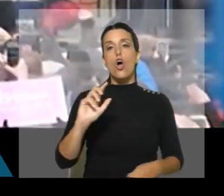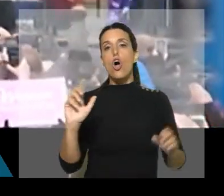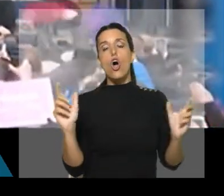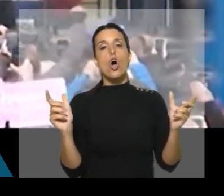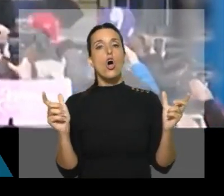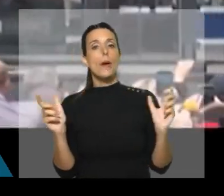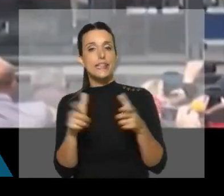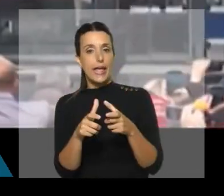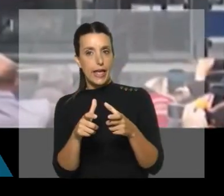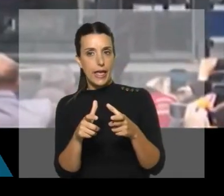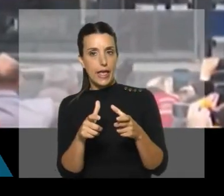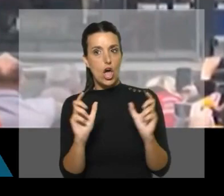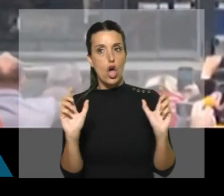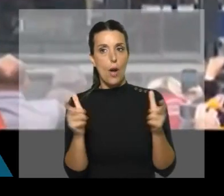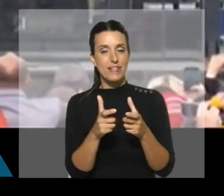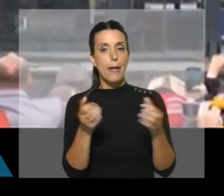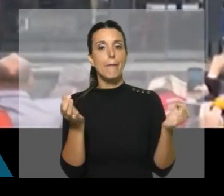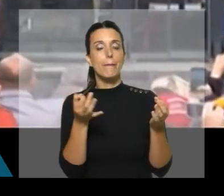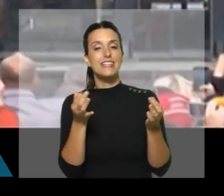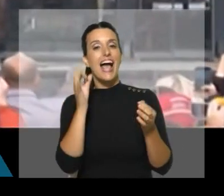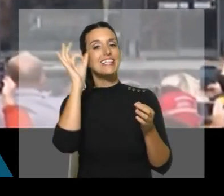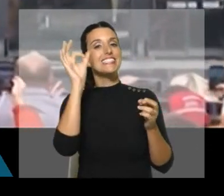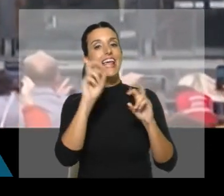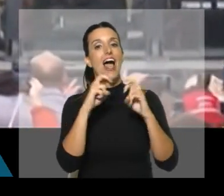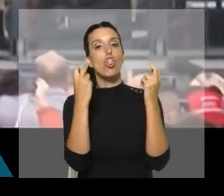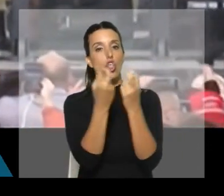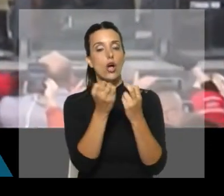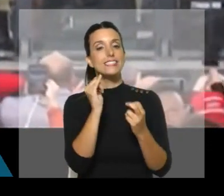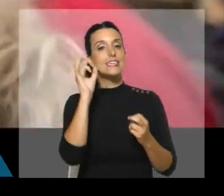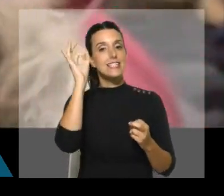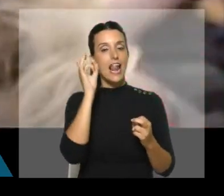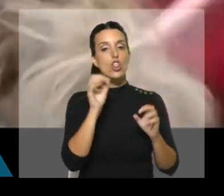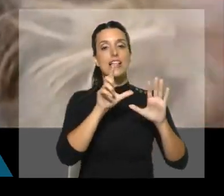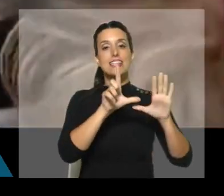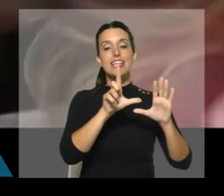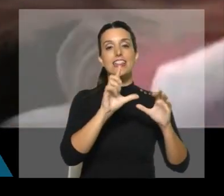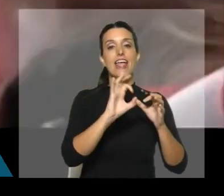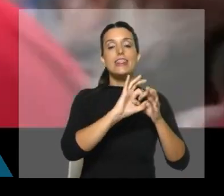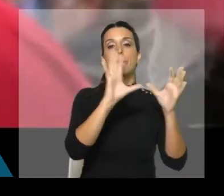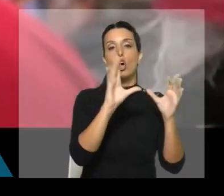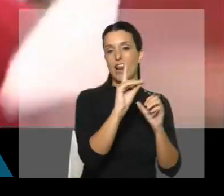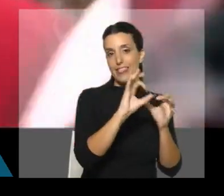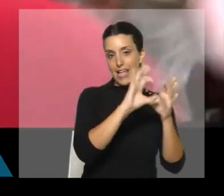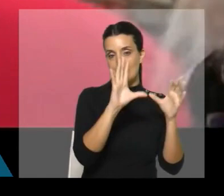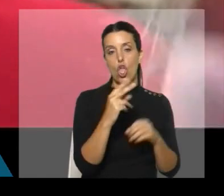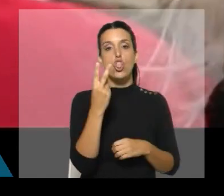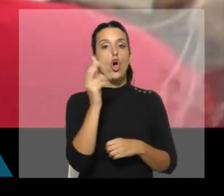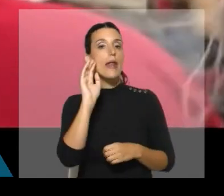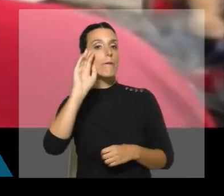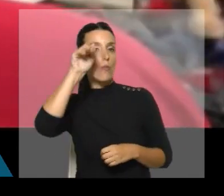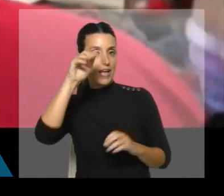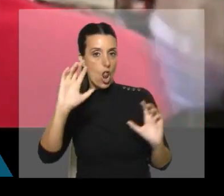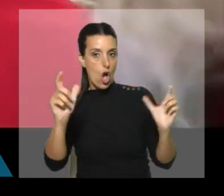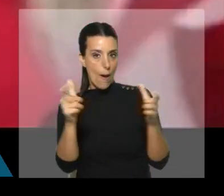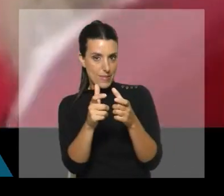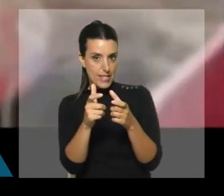senadores, ¿verdad? Sí, eran... comité especial del Senado, pero son todos senadores. Senadores, siete demócratas, dos republicanos. decir, un comité